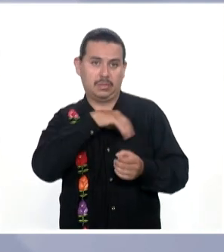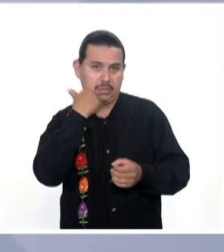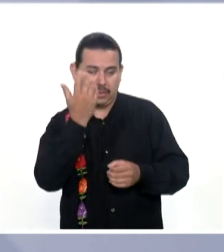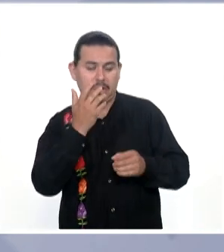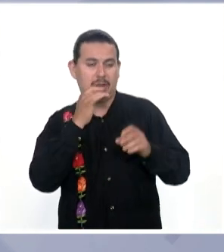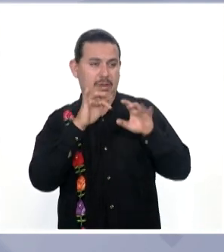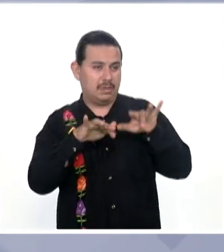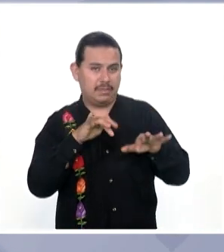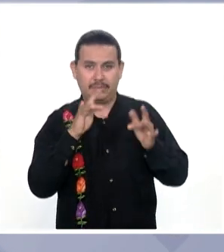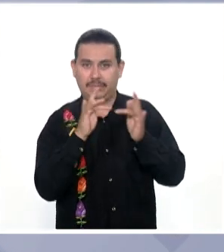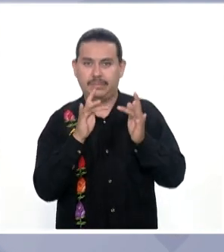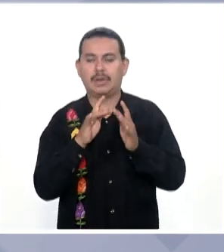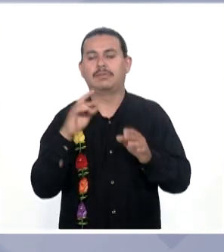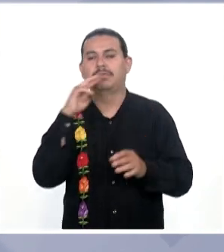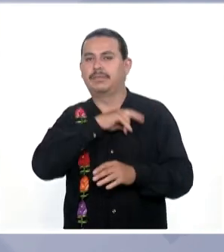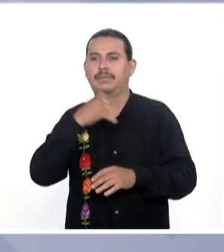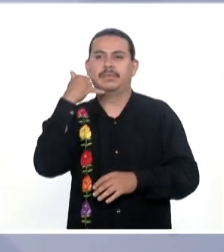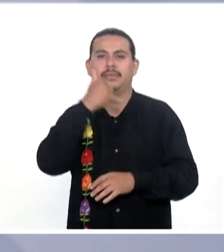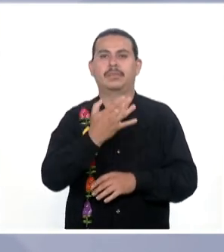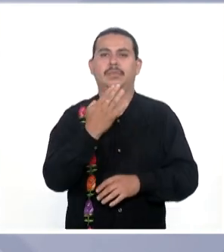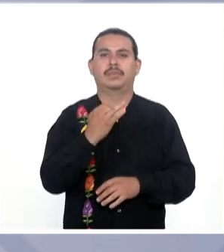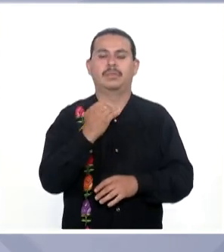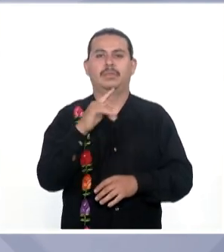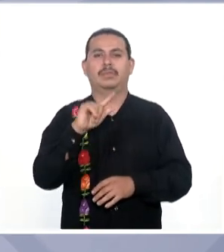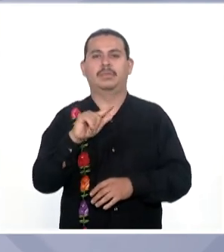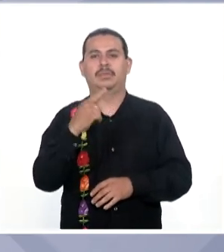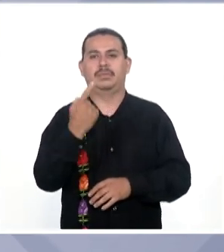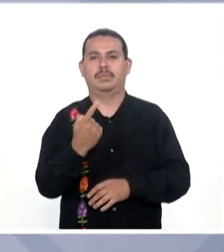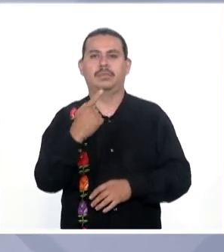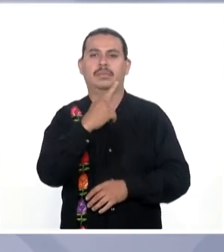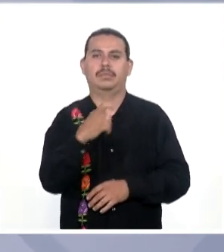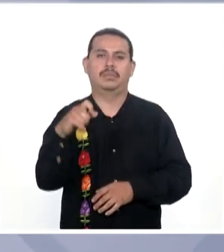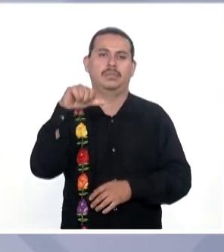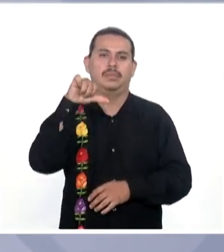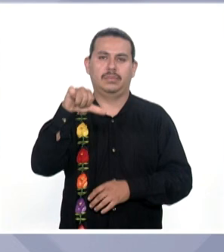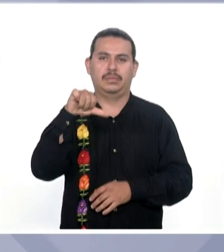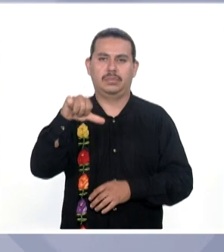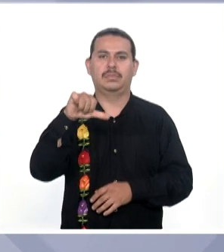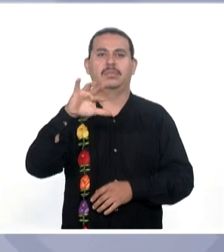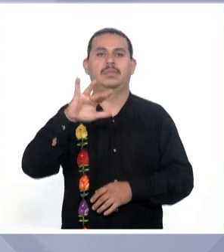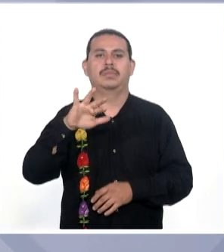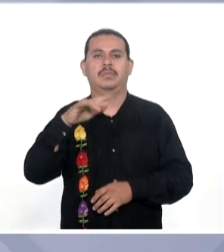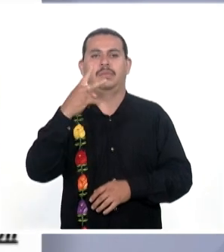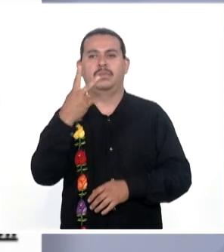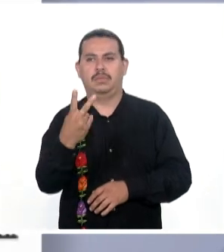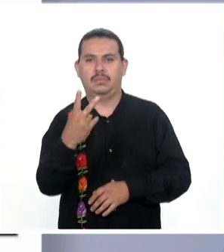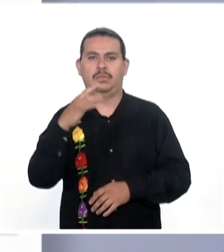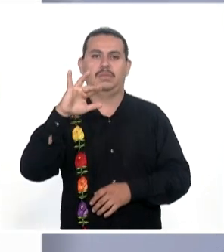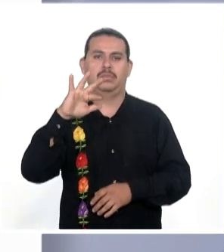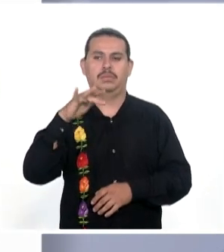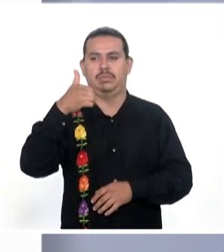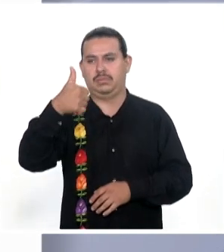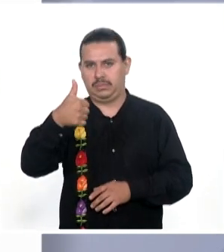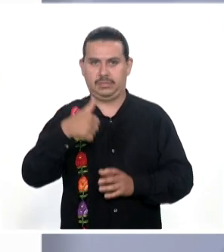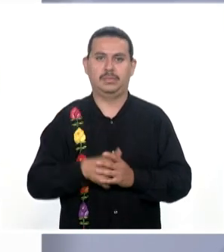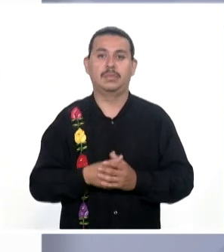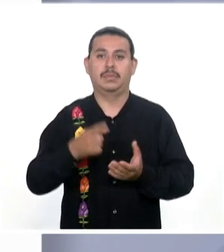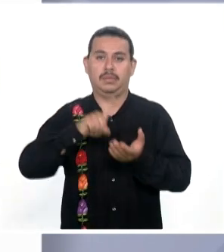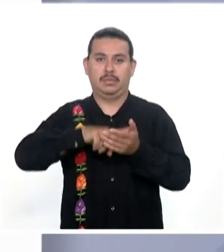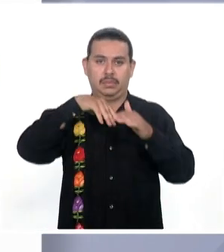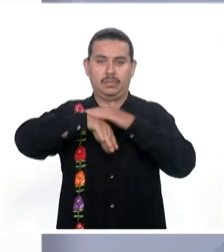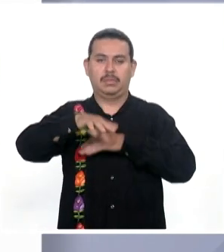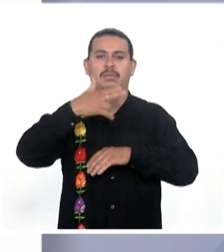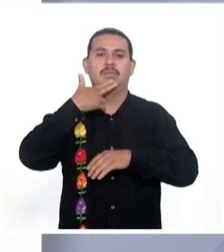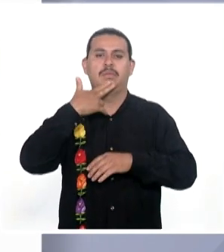Más información Puede comunicarse Al teléfono 971-116-5256